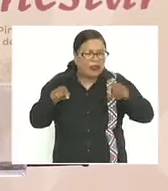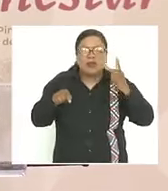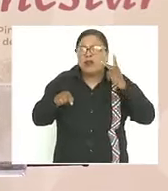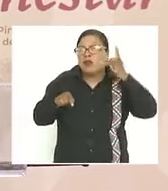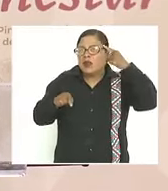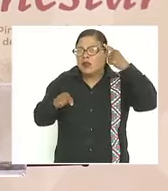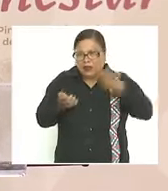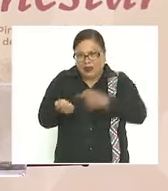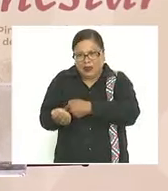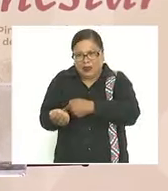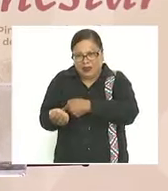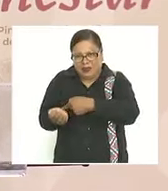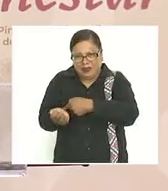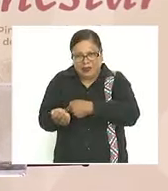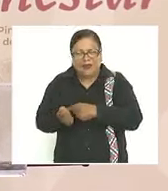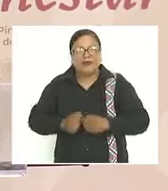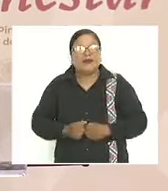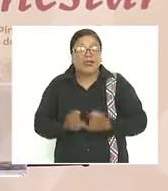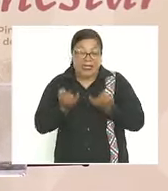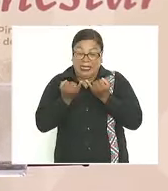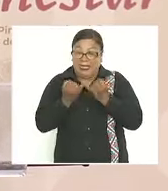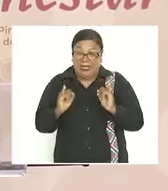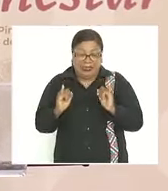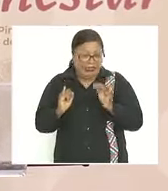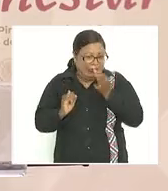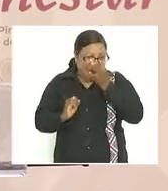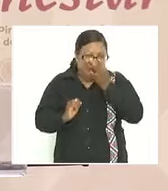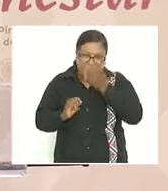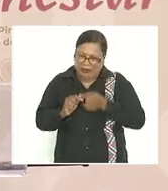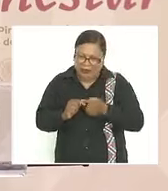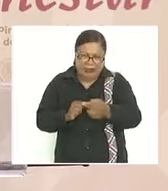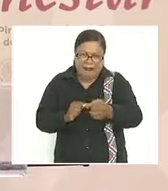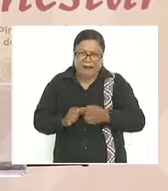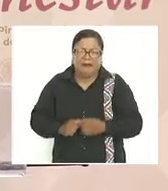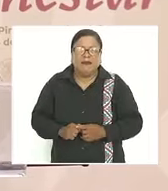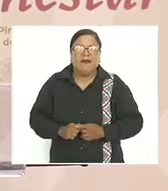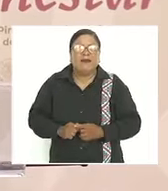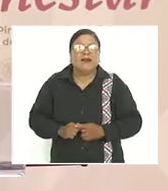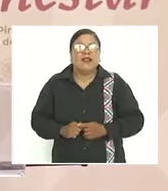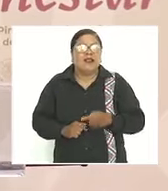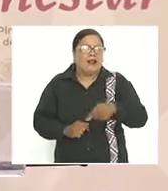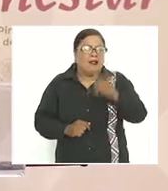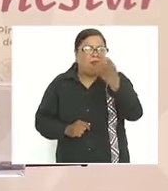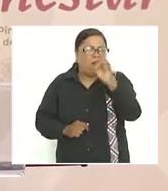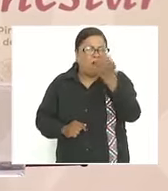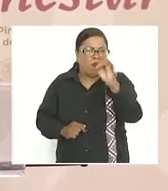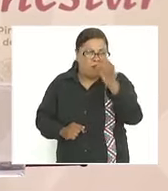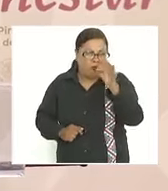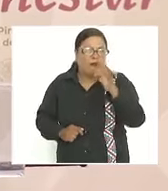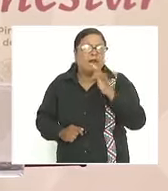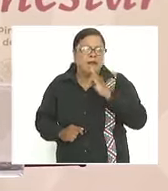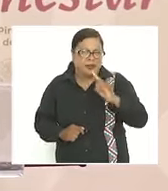Escondido esa la vamos a inaugurar ya en octubre me dice